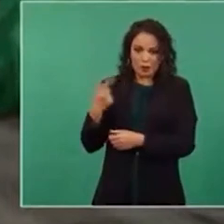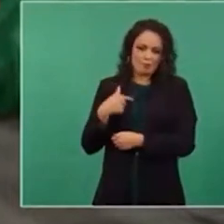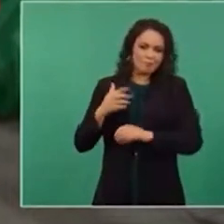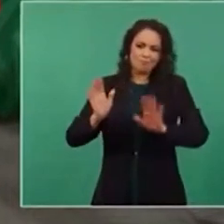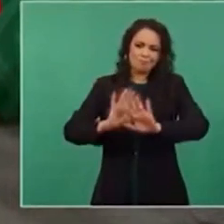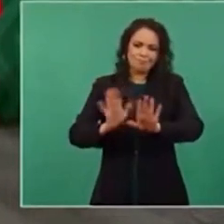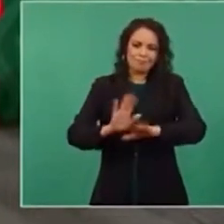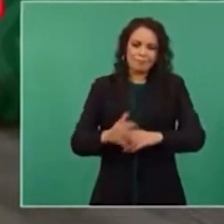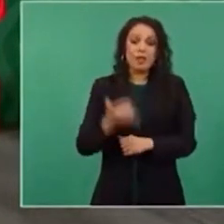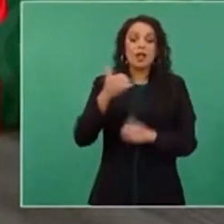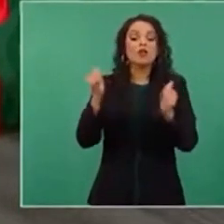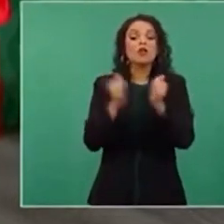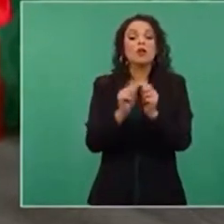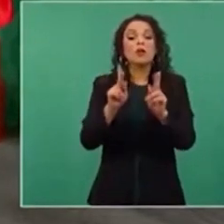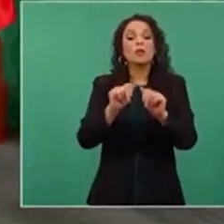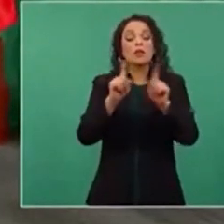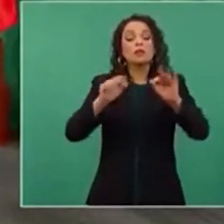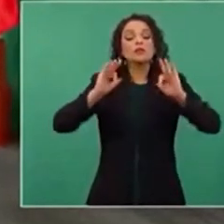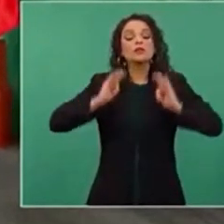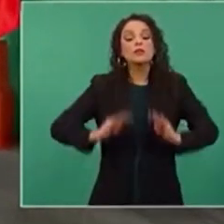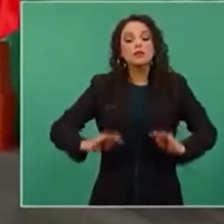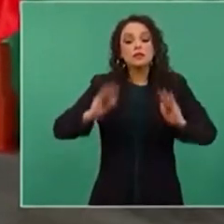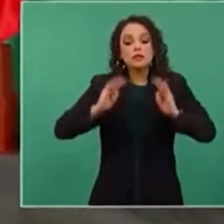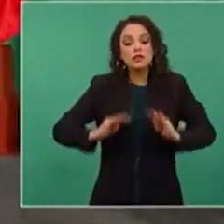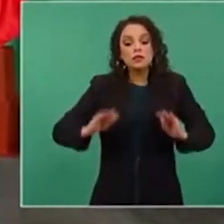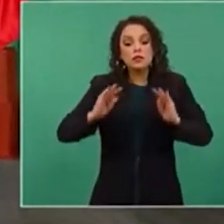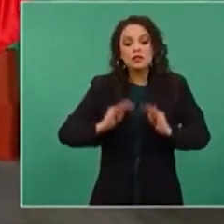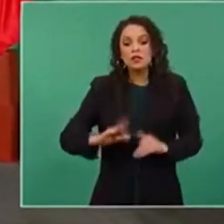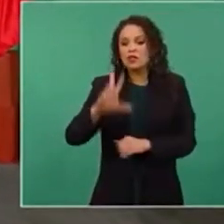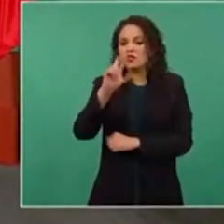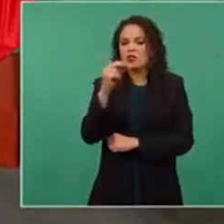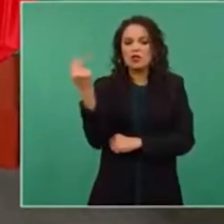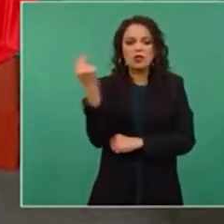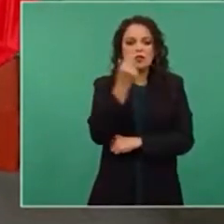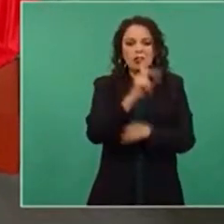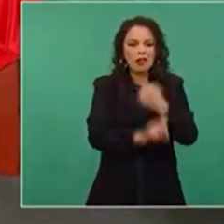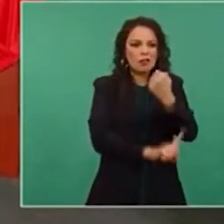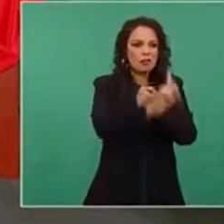no hace falta la violencia.